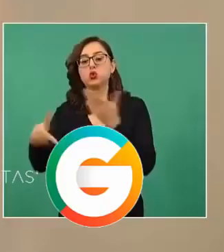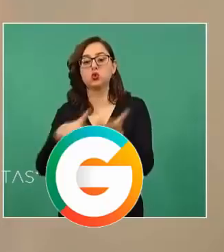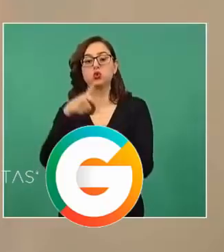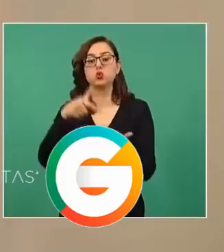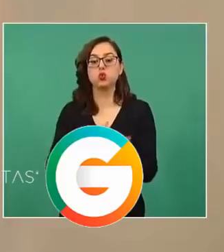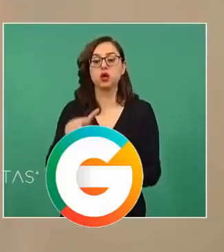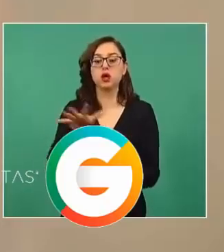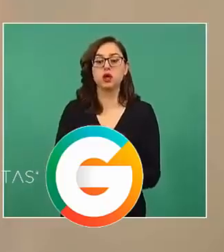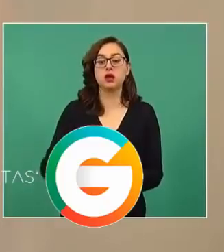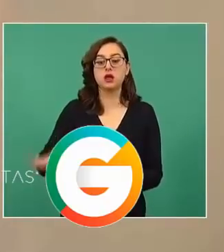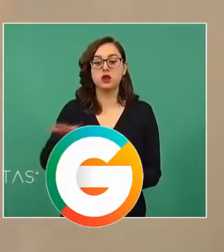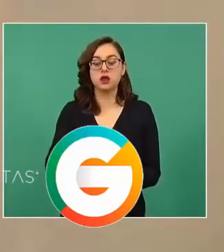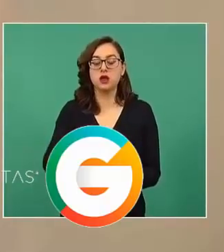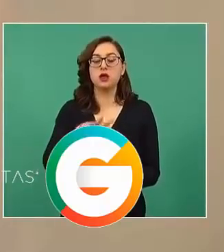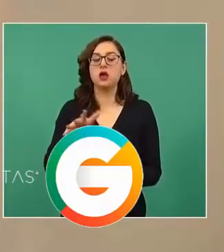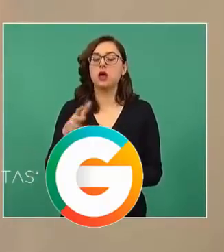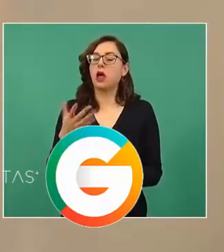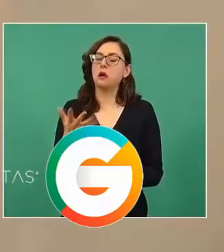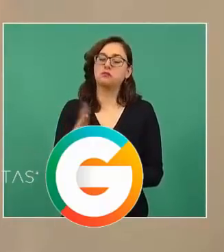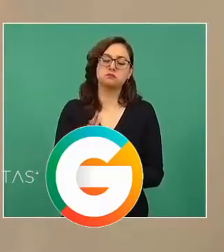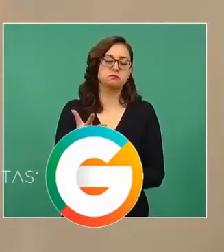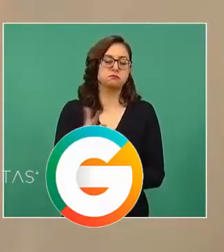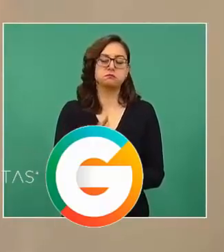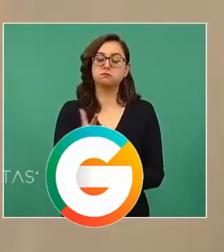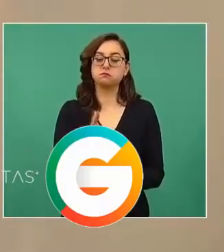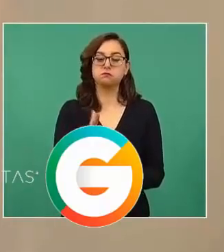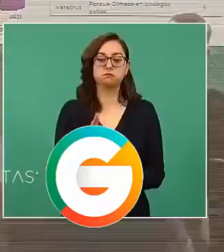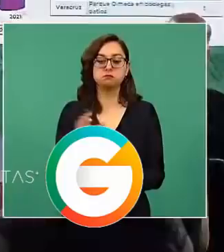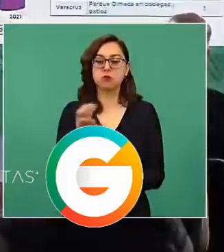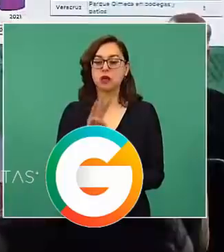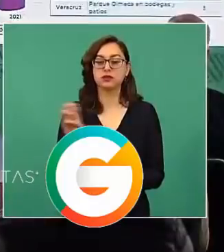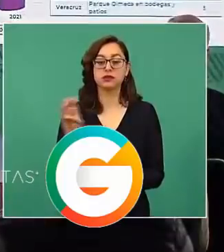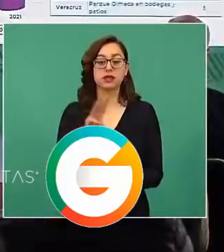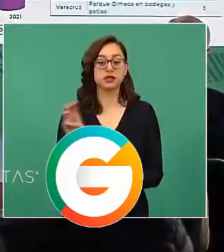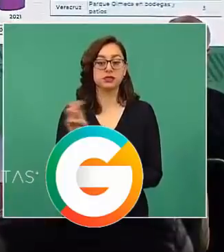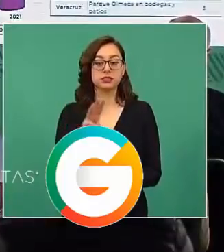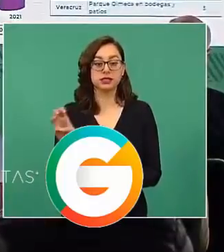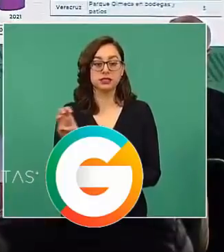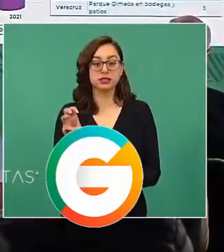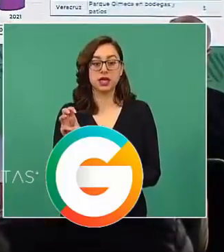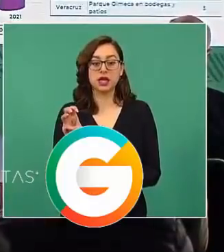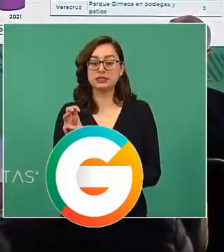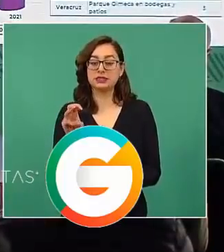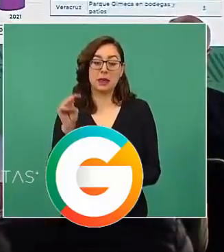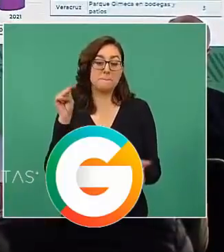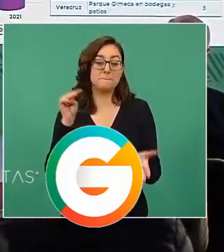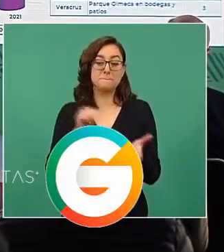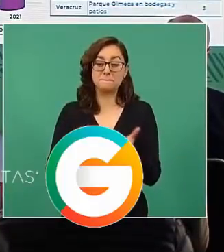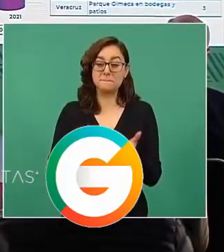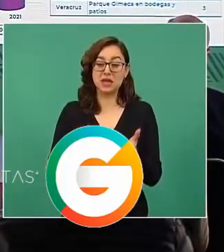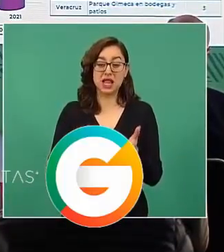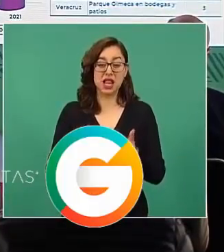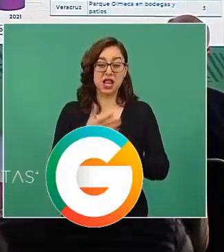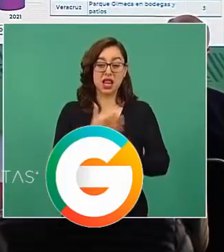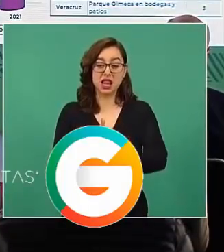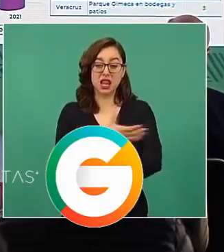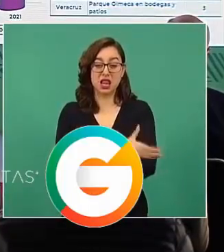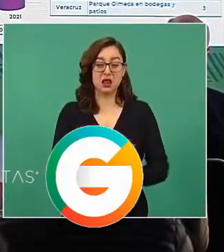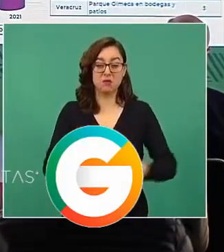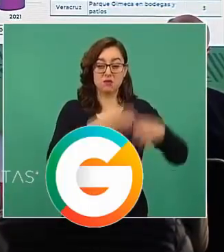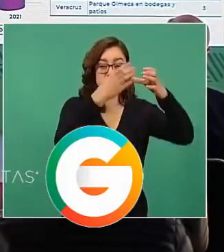aproximadamente unas 300 y tantos mil troncos de madera.